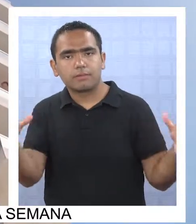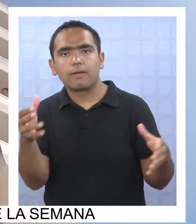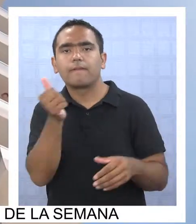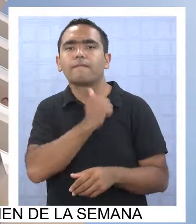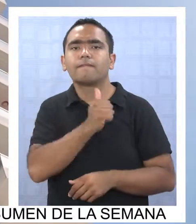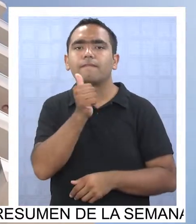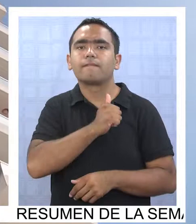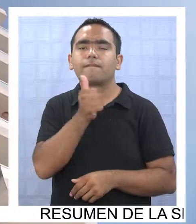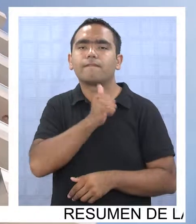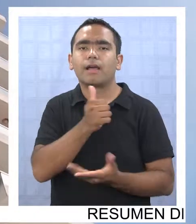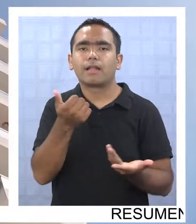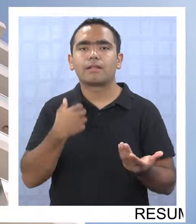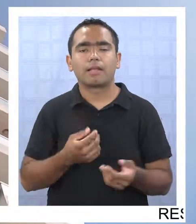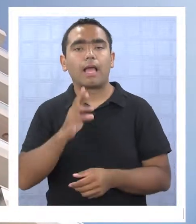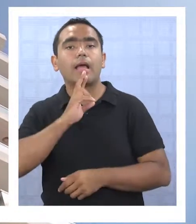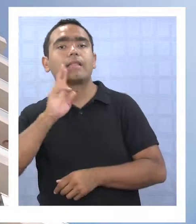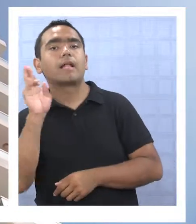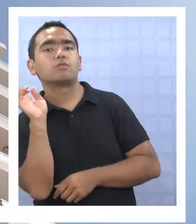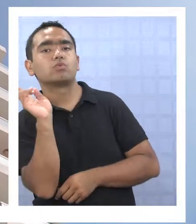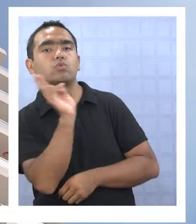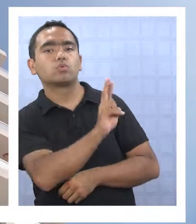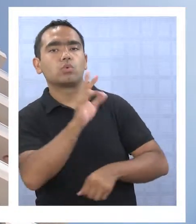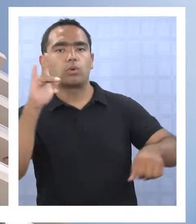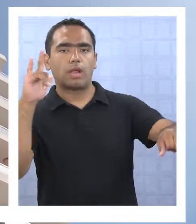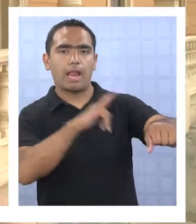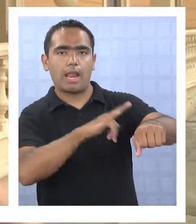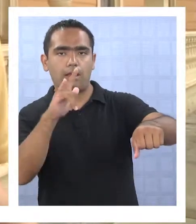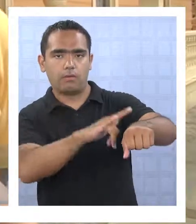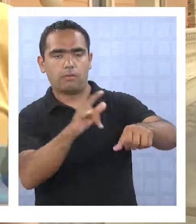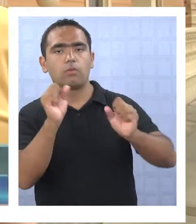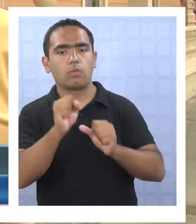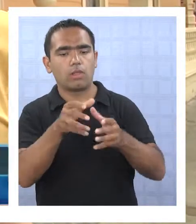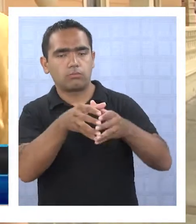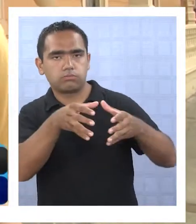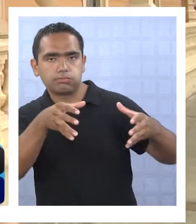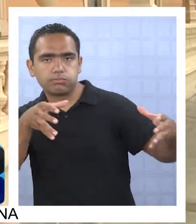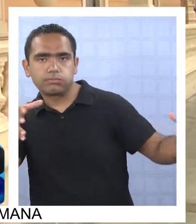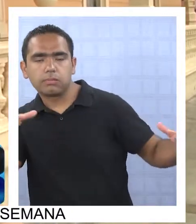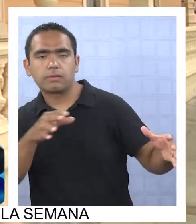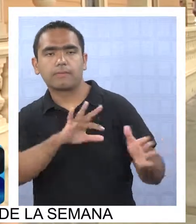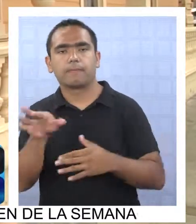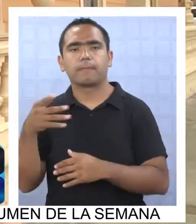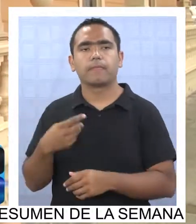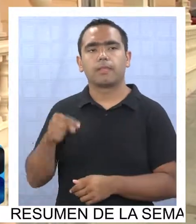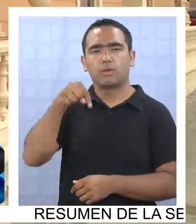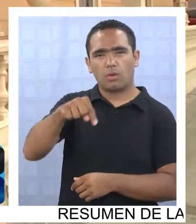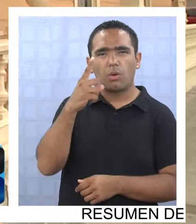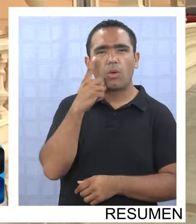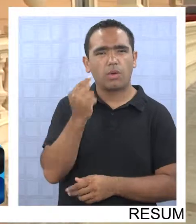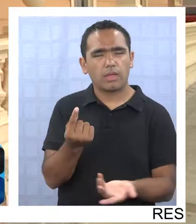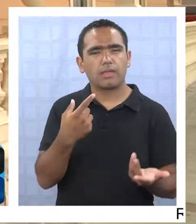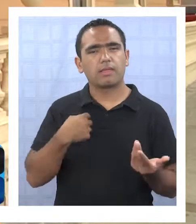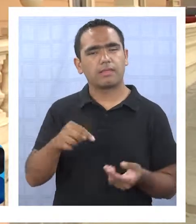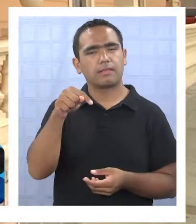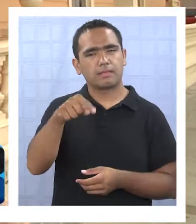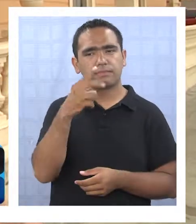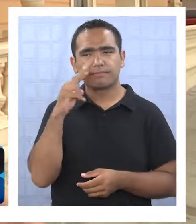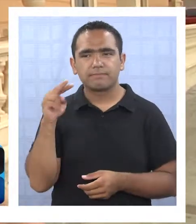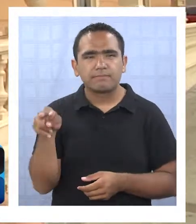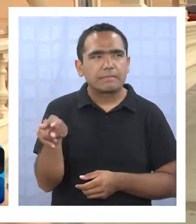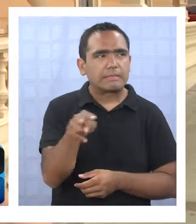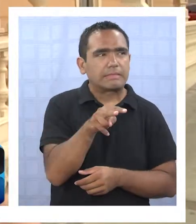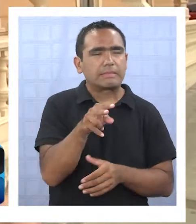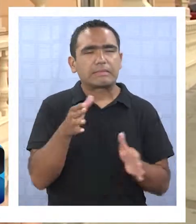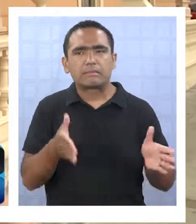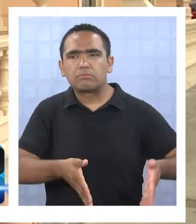urbano hasta el sur del aeropuerto. Hoy día el crecimiento de la ciudad que se ve un poco caótico y que se ve realmente que la ciudad se